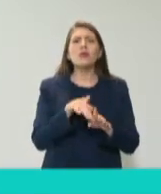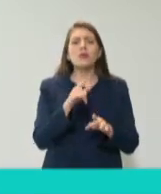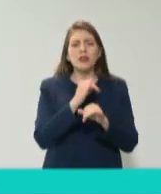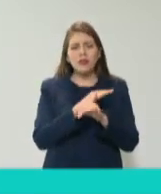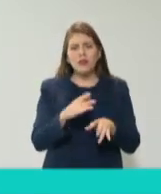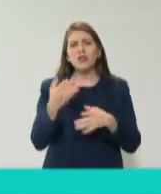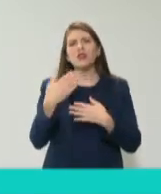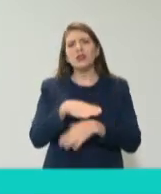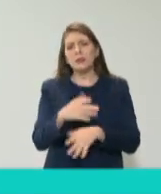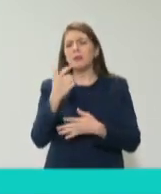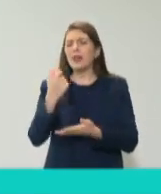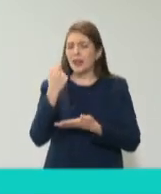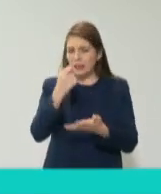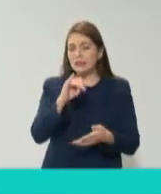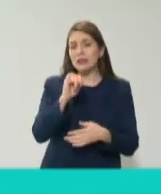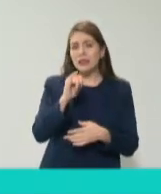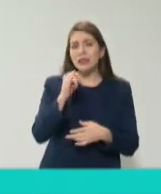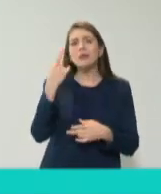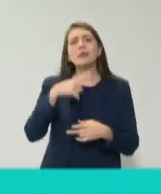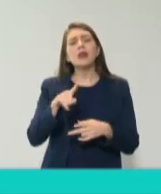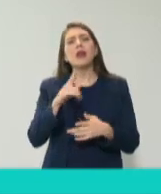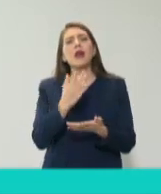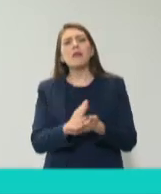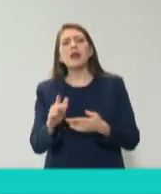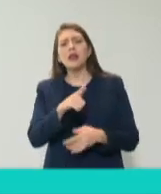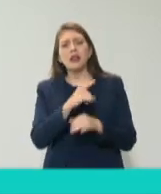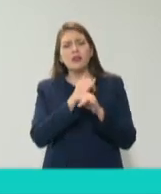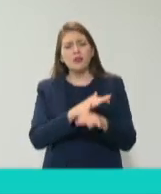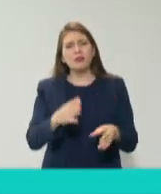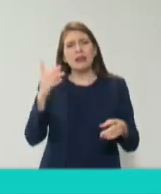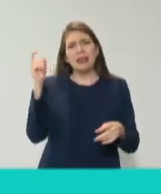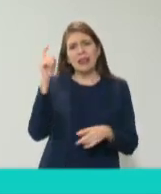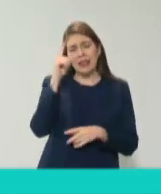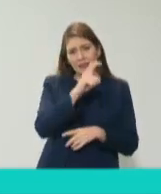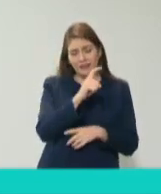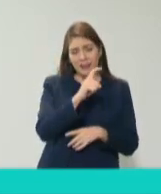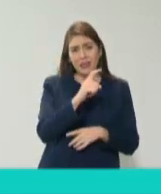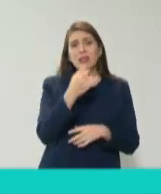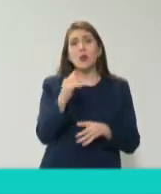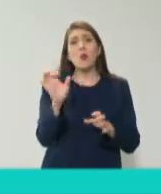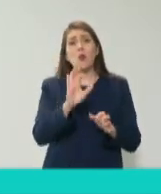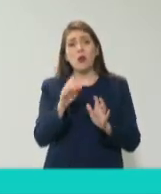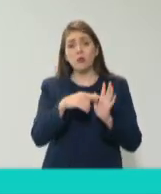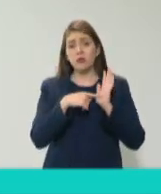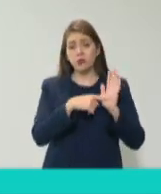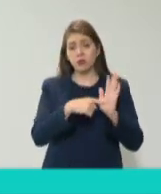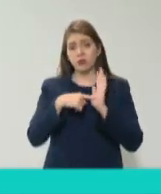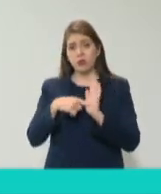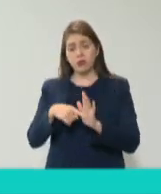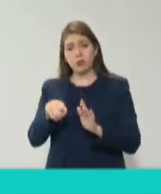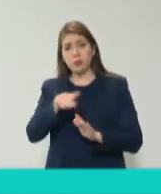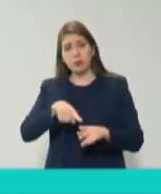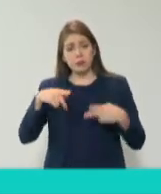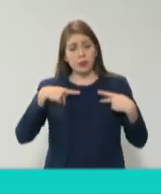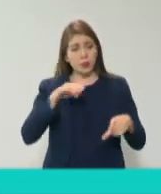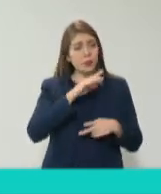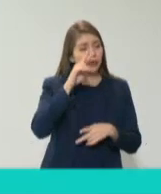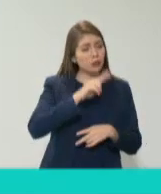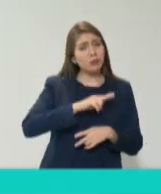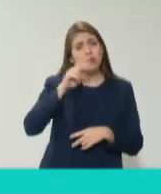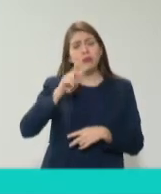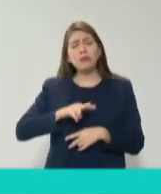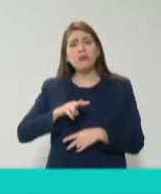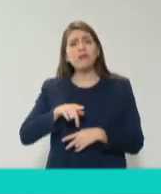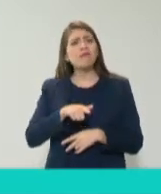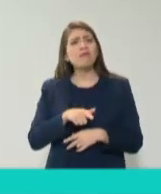presupuestal y demás pero es información difícil y entonces cuando la pones a disposición del público justo no le habla y